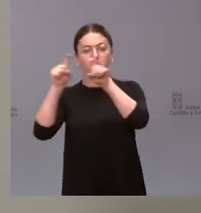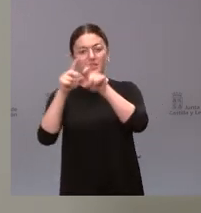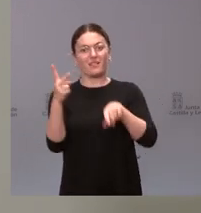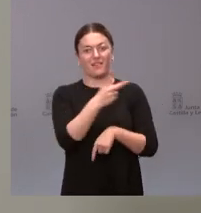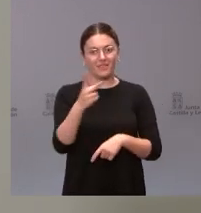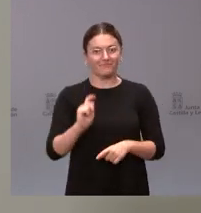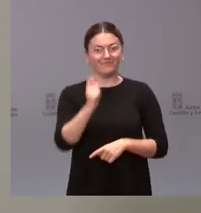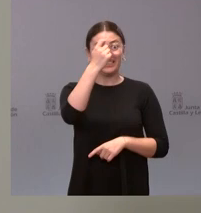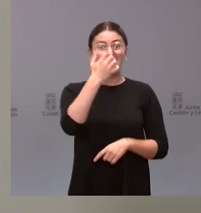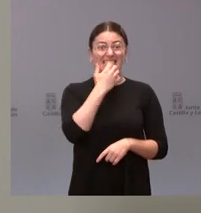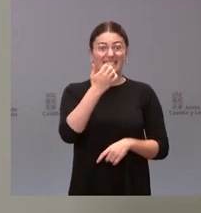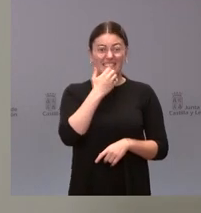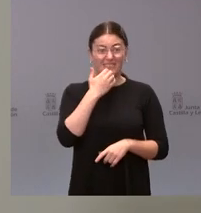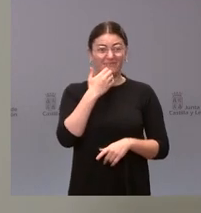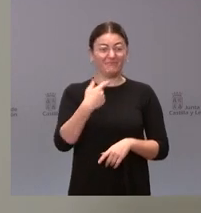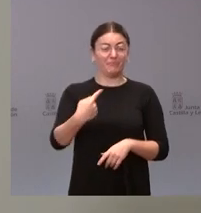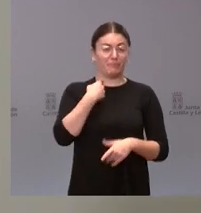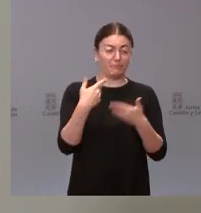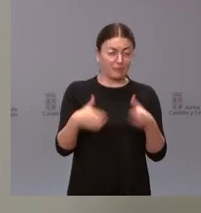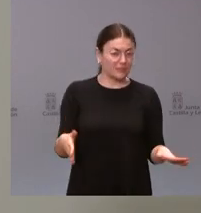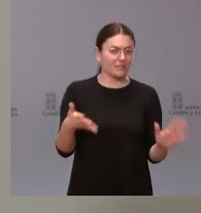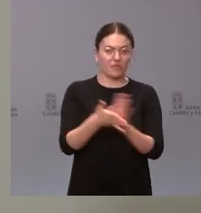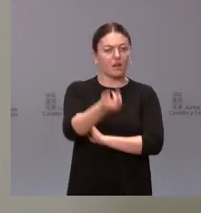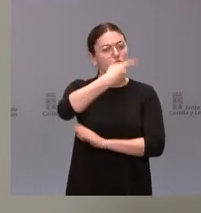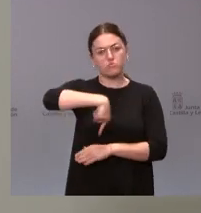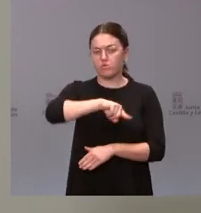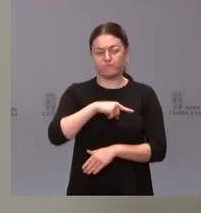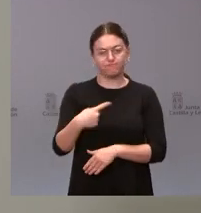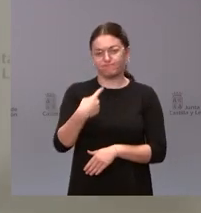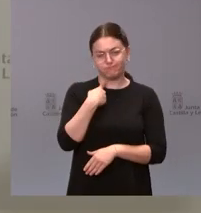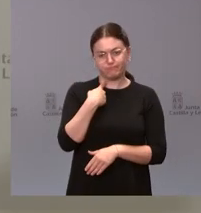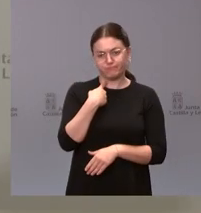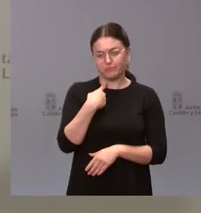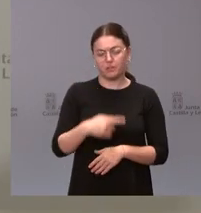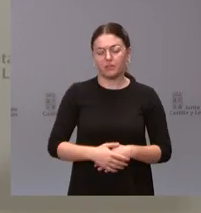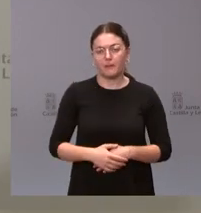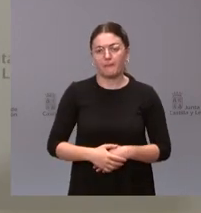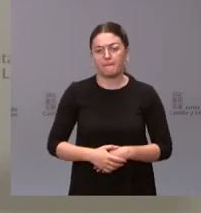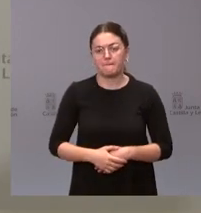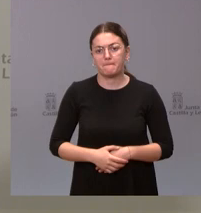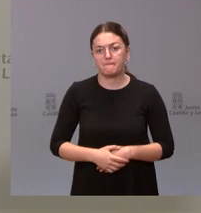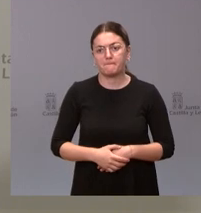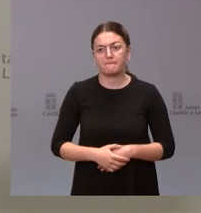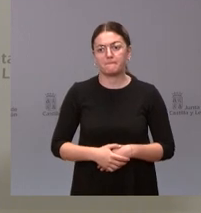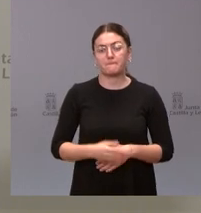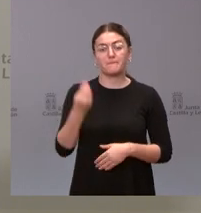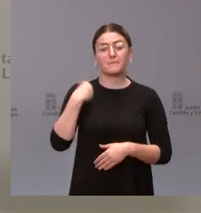fracaso de todos y una negativa noticia para Castilla y León ¿Van a estar los titulares de las consejerías en esta reunión? Sí